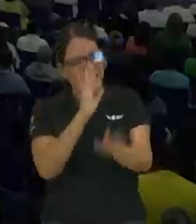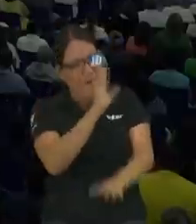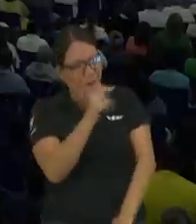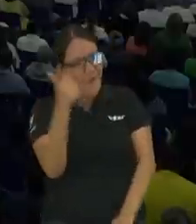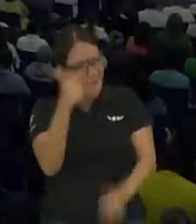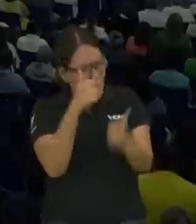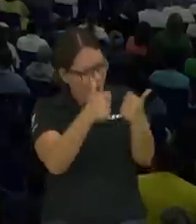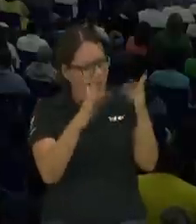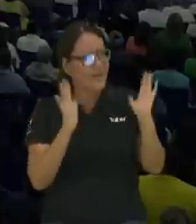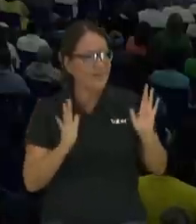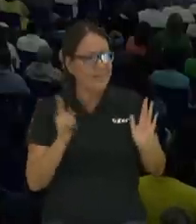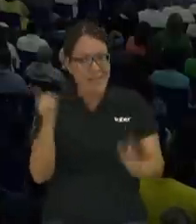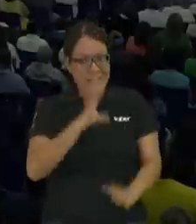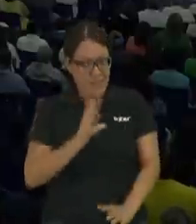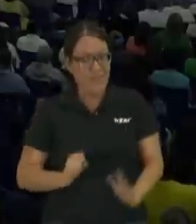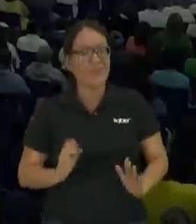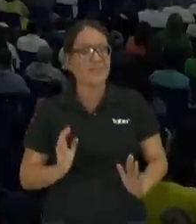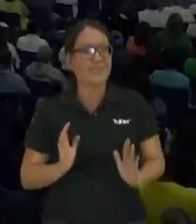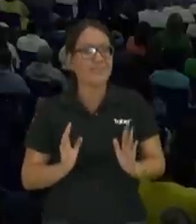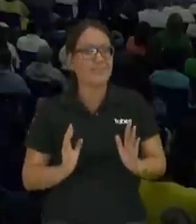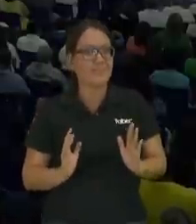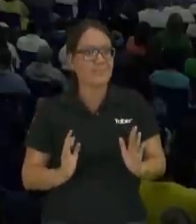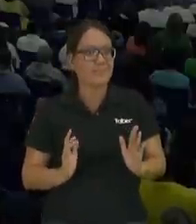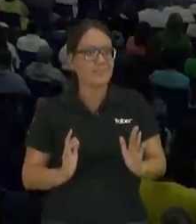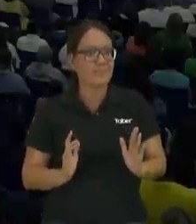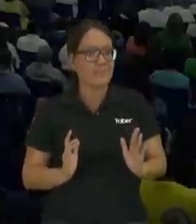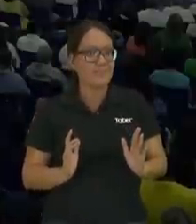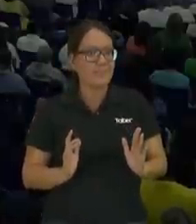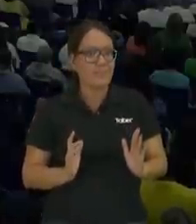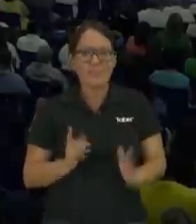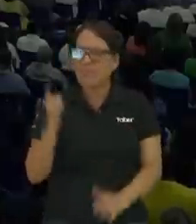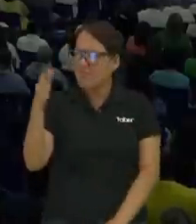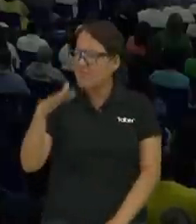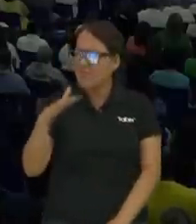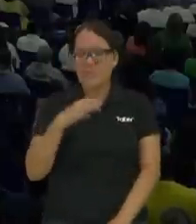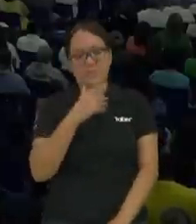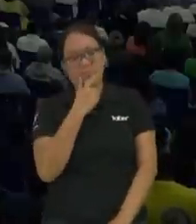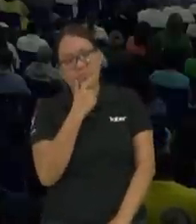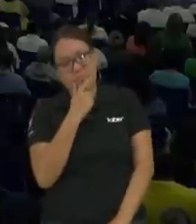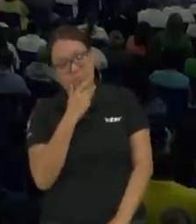es bien buena gente me dijo es salvadoreño y de donde de Usulután